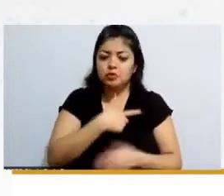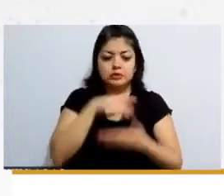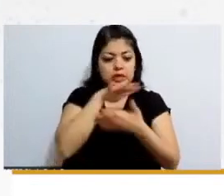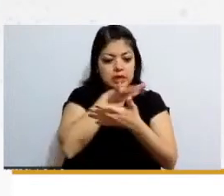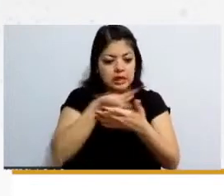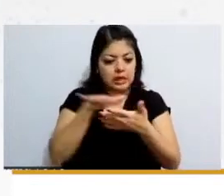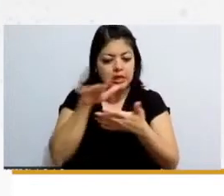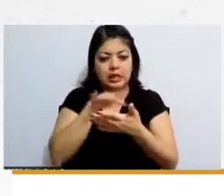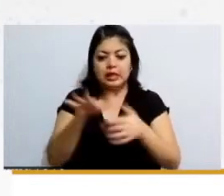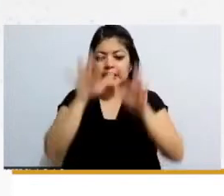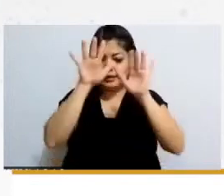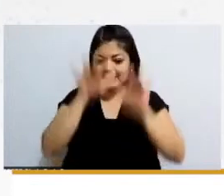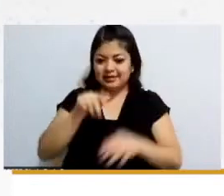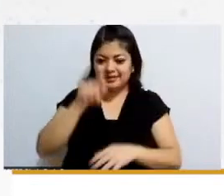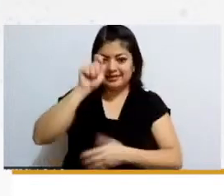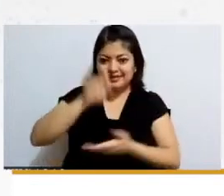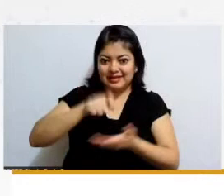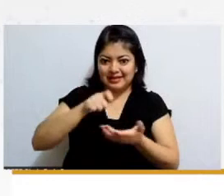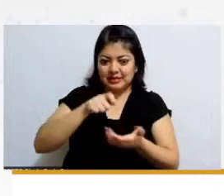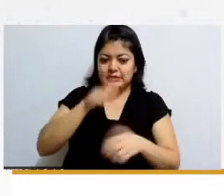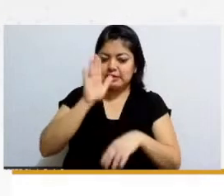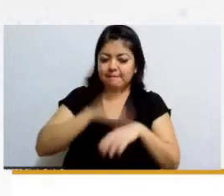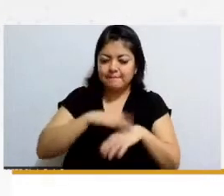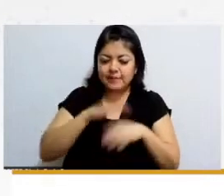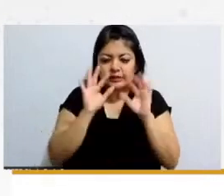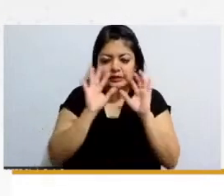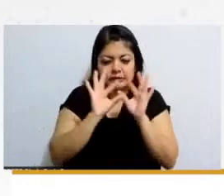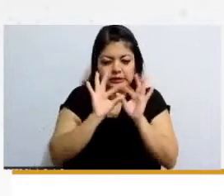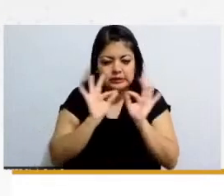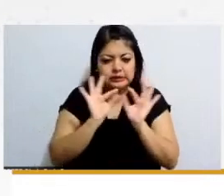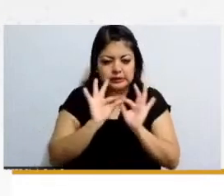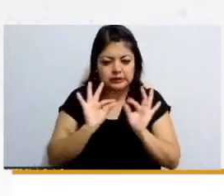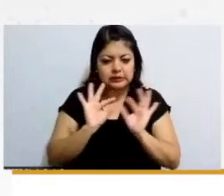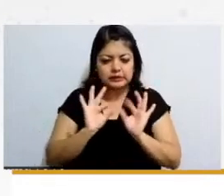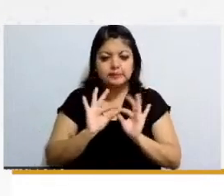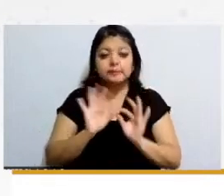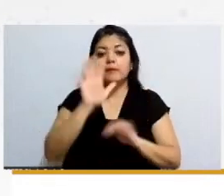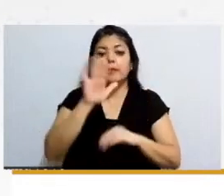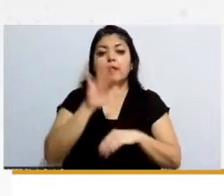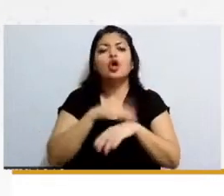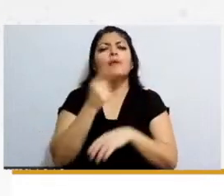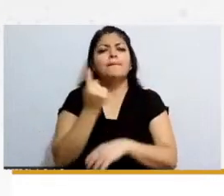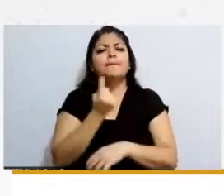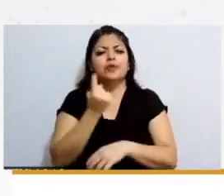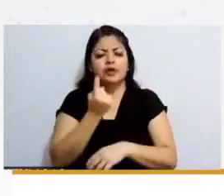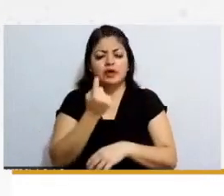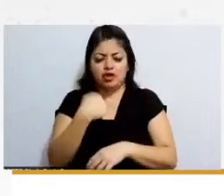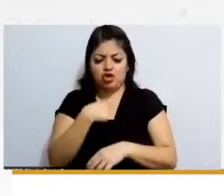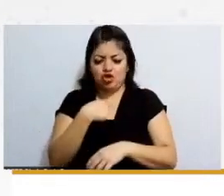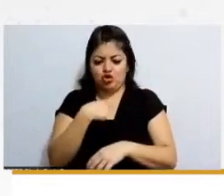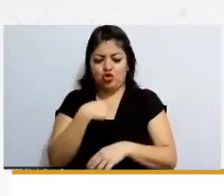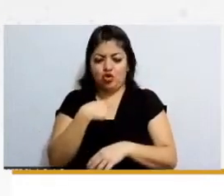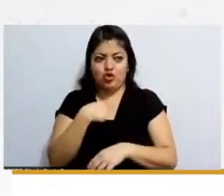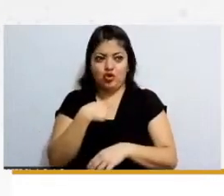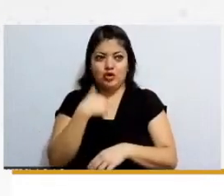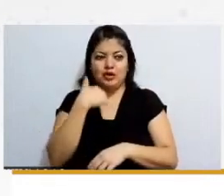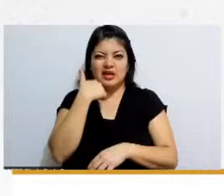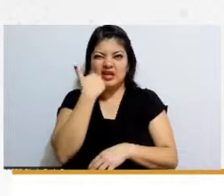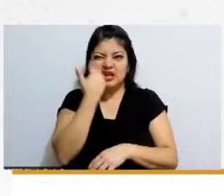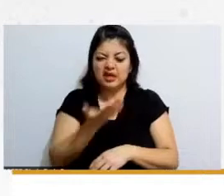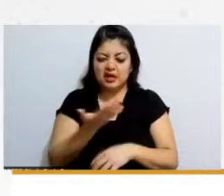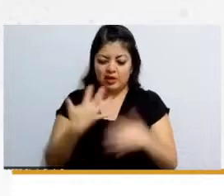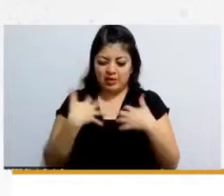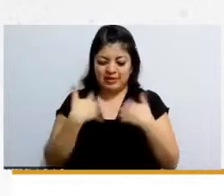en específico porque entender la visión y todo lo como ellos como en la corte los